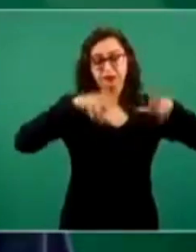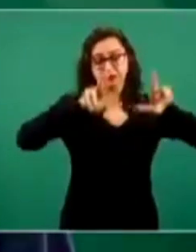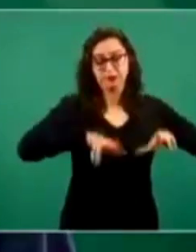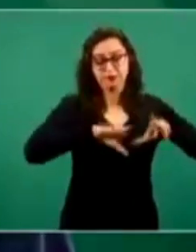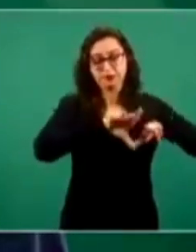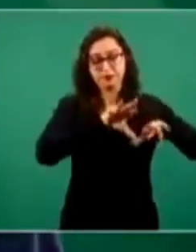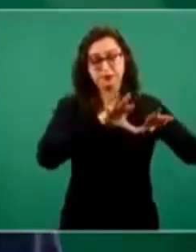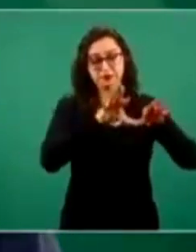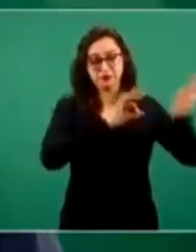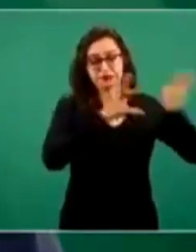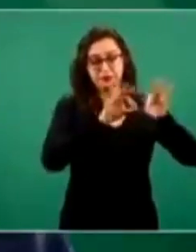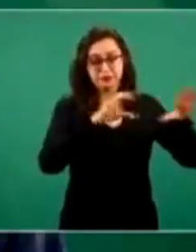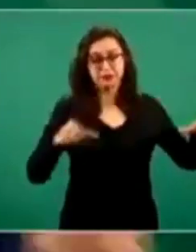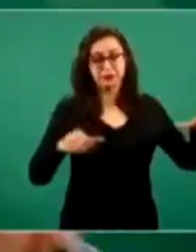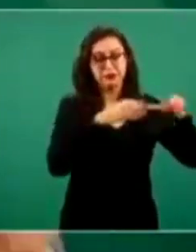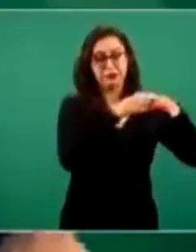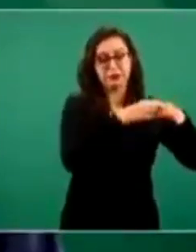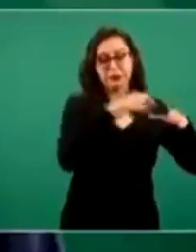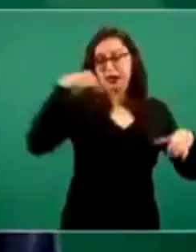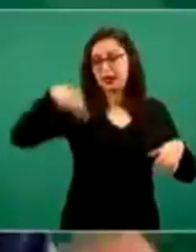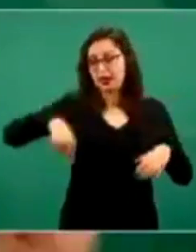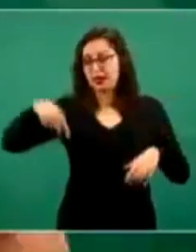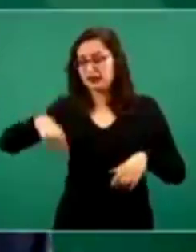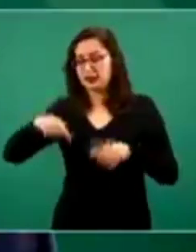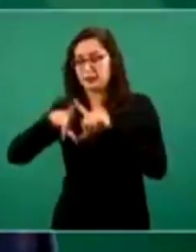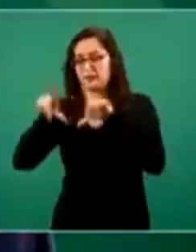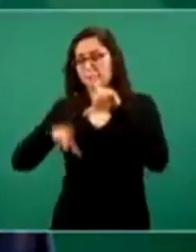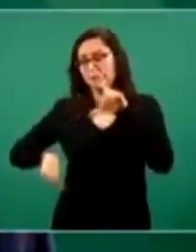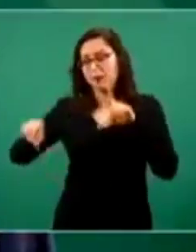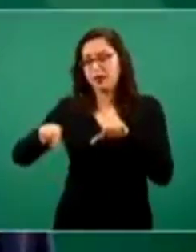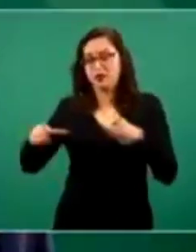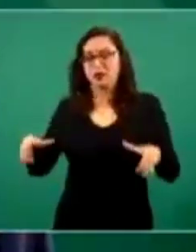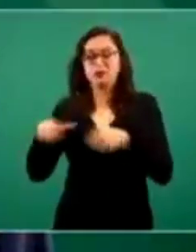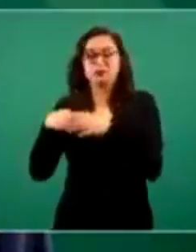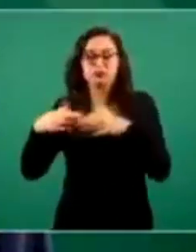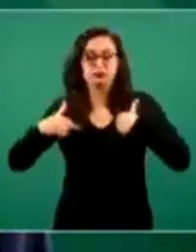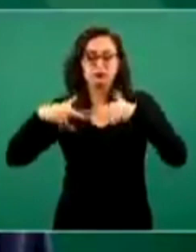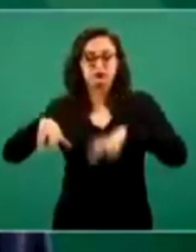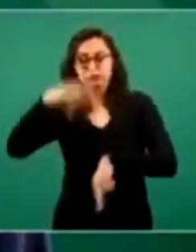de Estados Unidos y los servidores públicos de México.